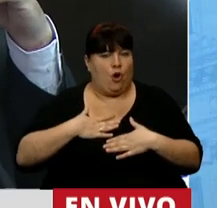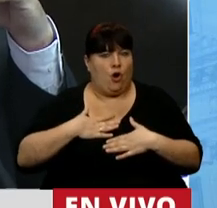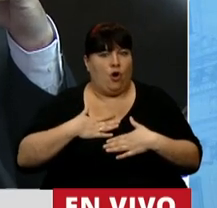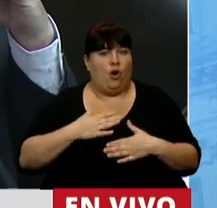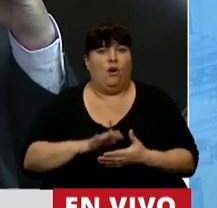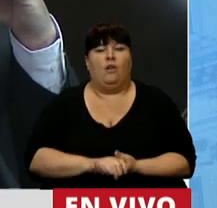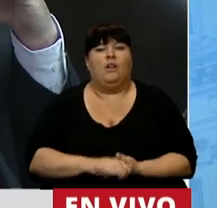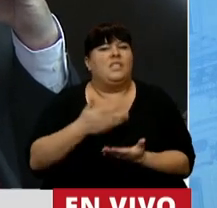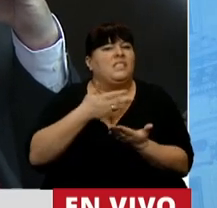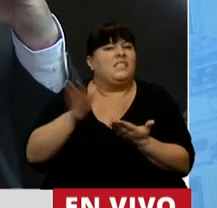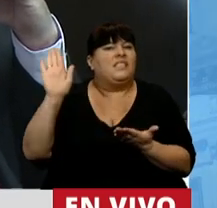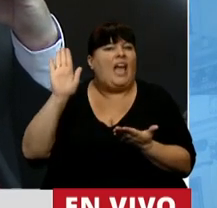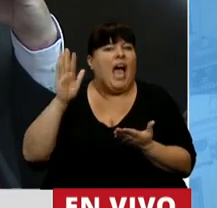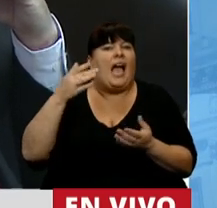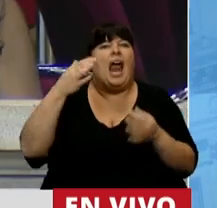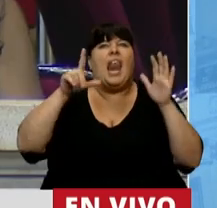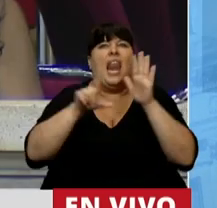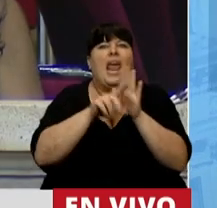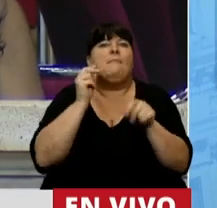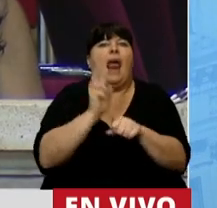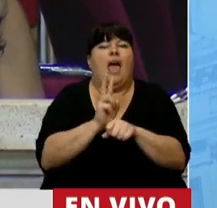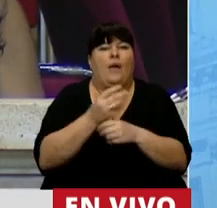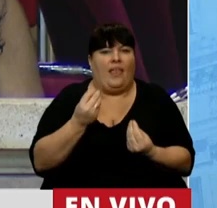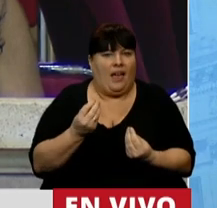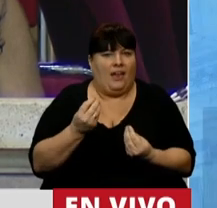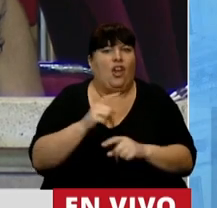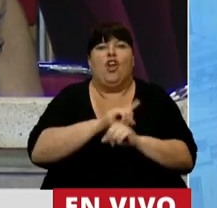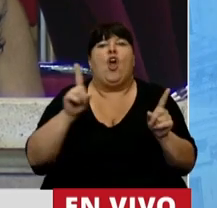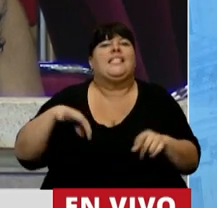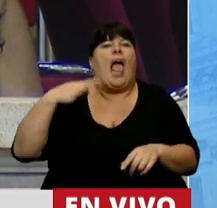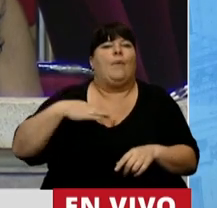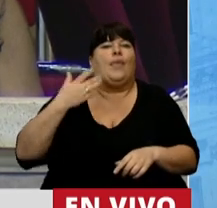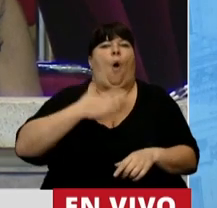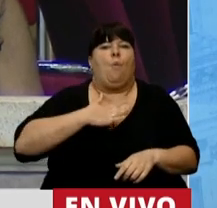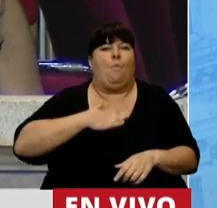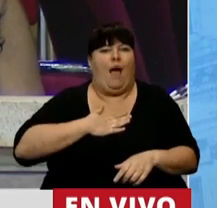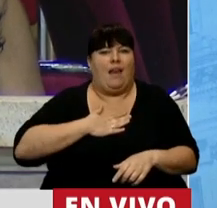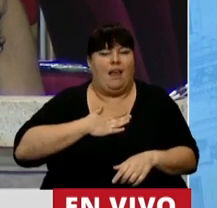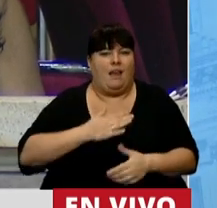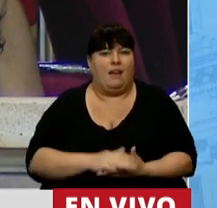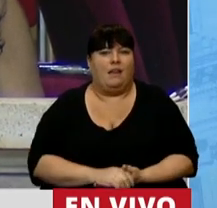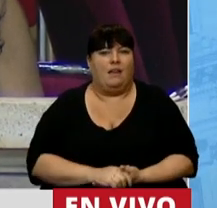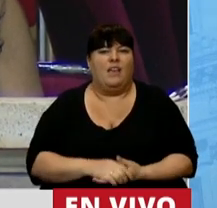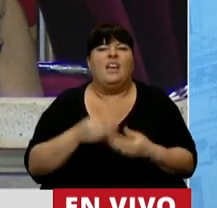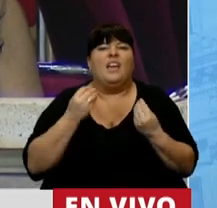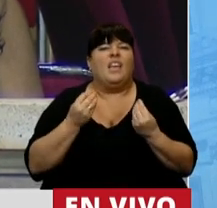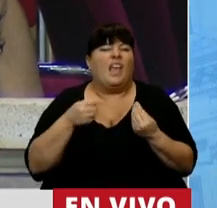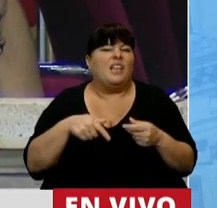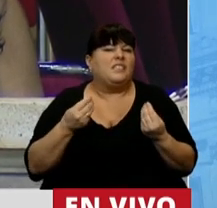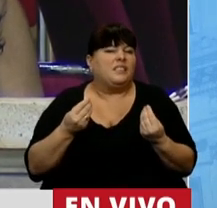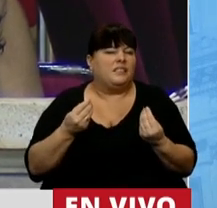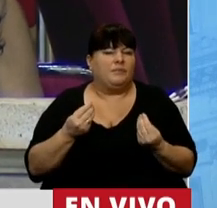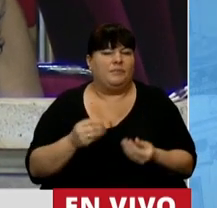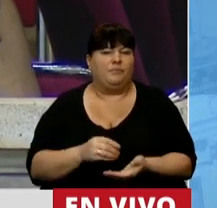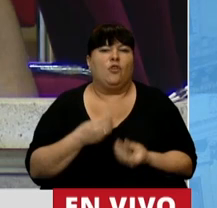Se ha desplazado el bien jurídico a tutelar. Ya no es la vida humana. ¿Qué es lo que está en juego?